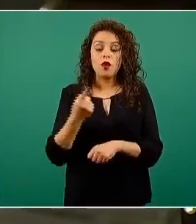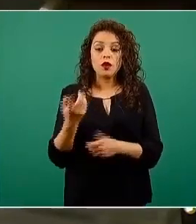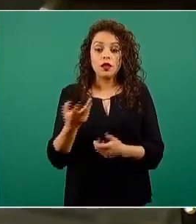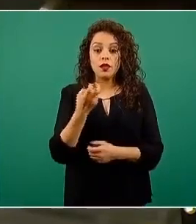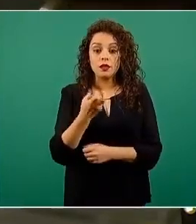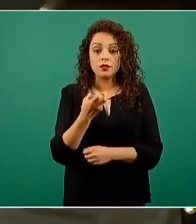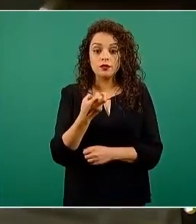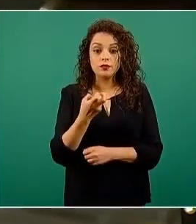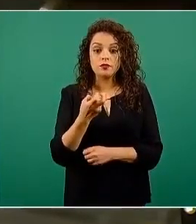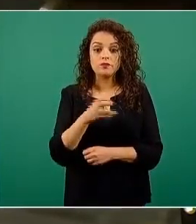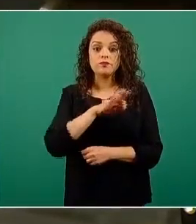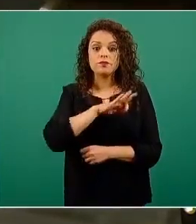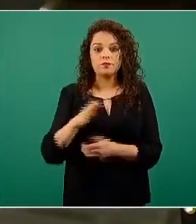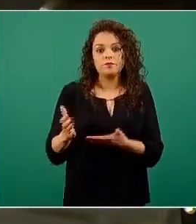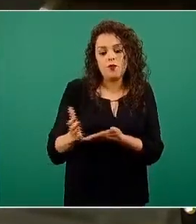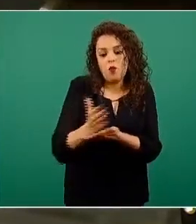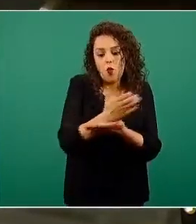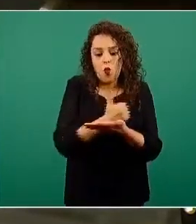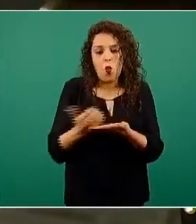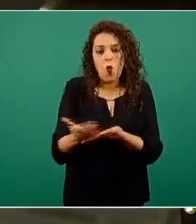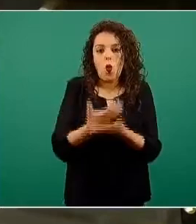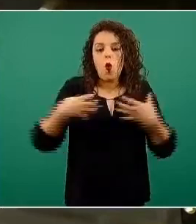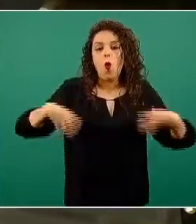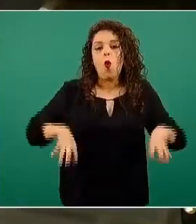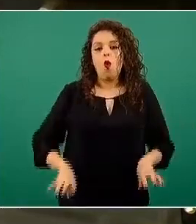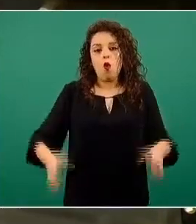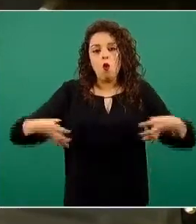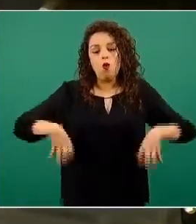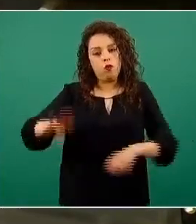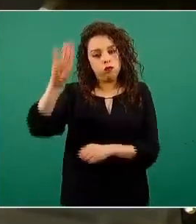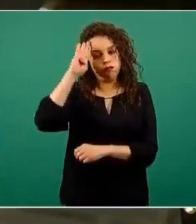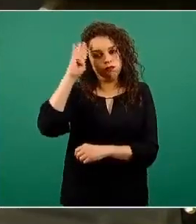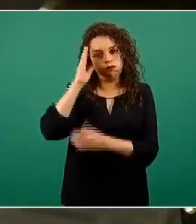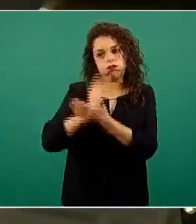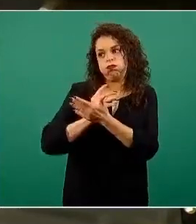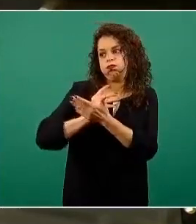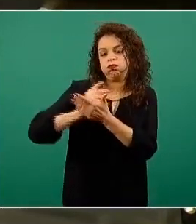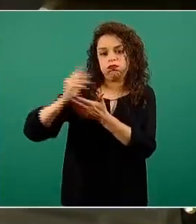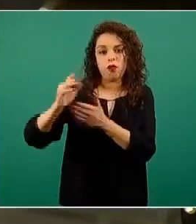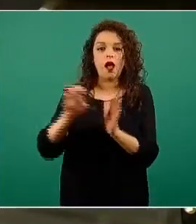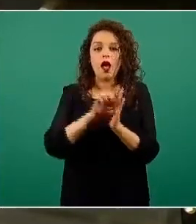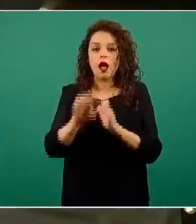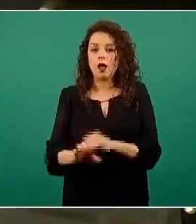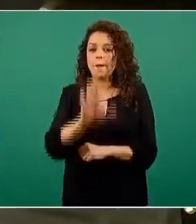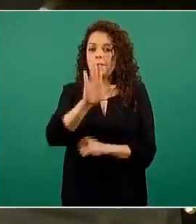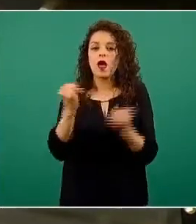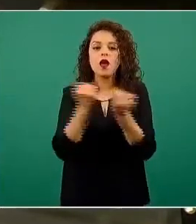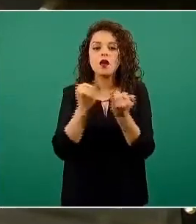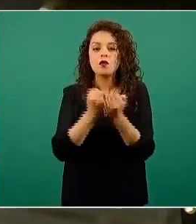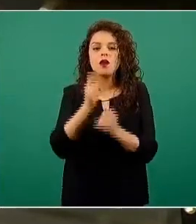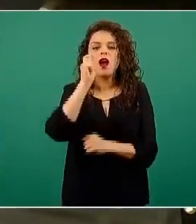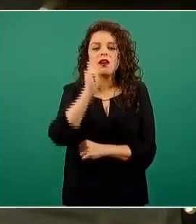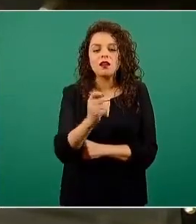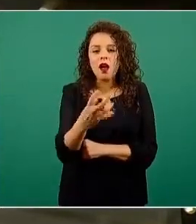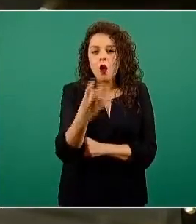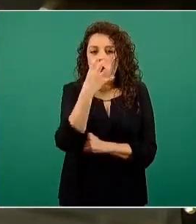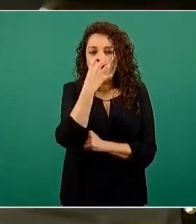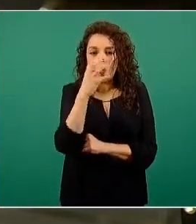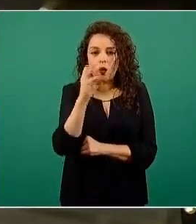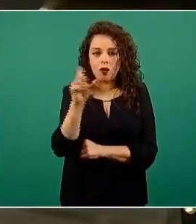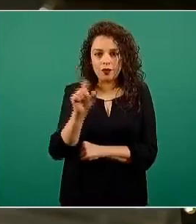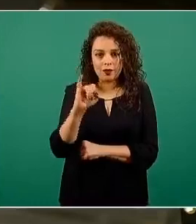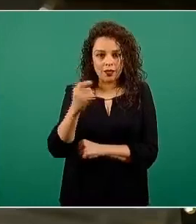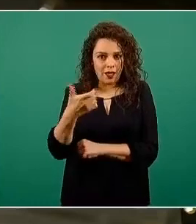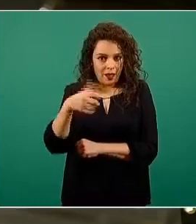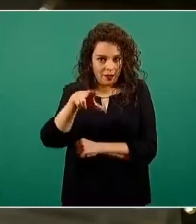pues, unas ganancias exorbitantes, algo parecido con el tema del oxígeno. Y también en ese tema me gustaría